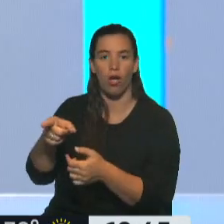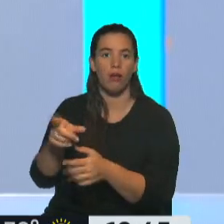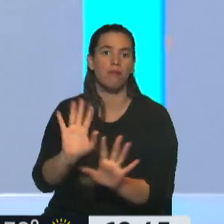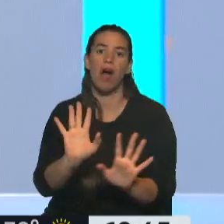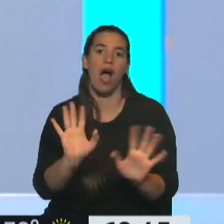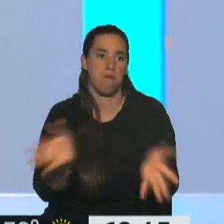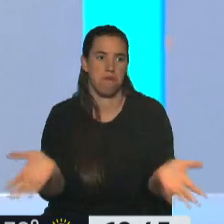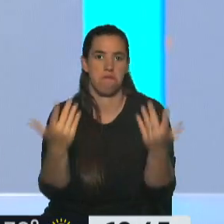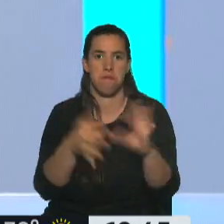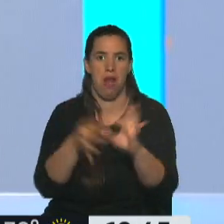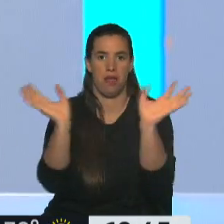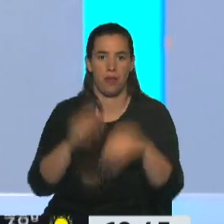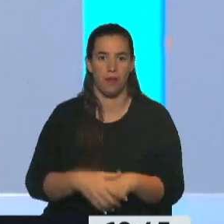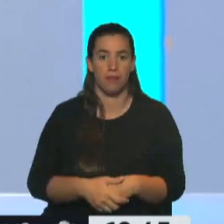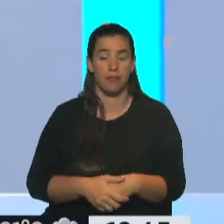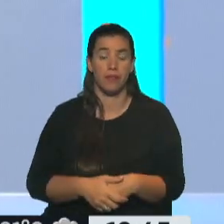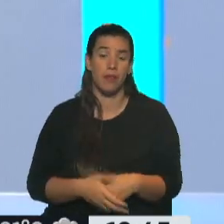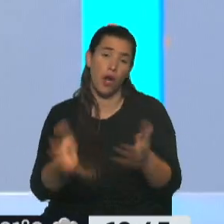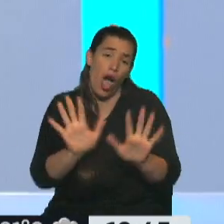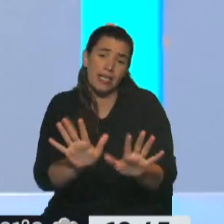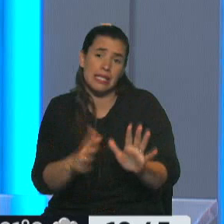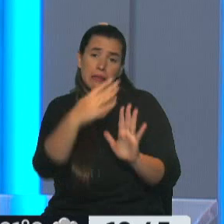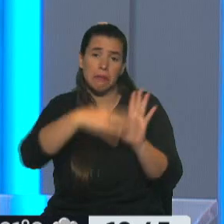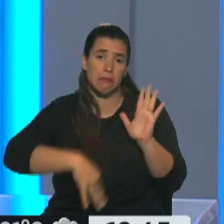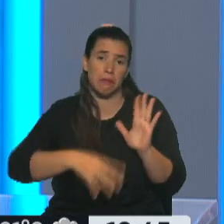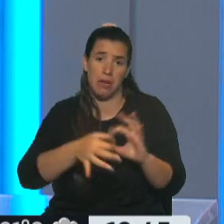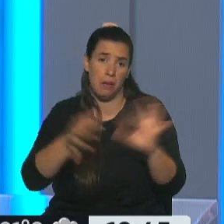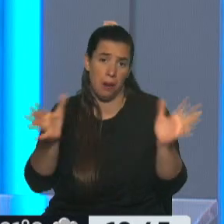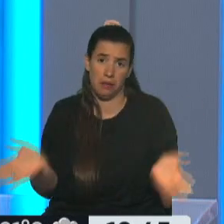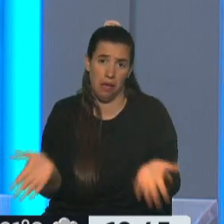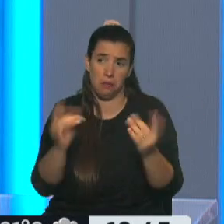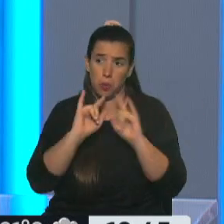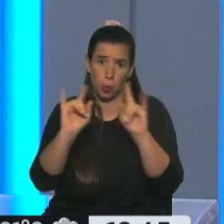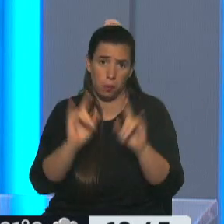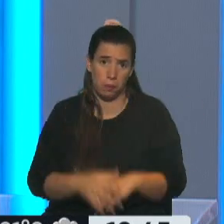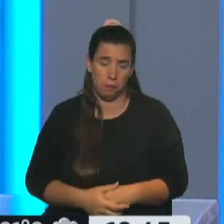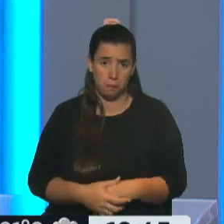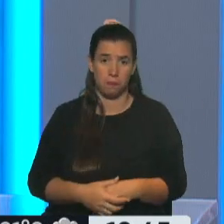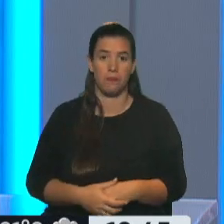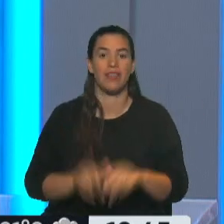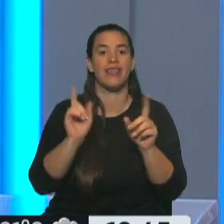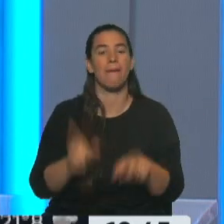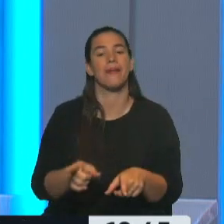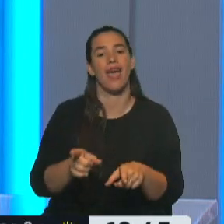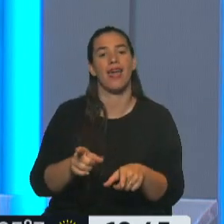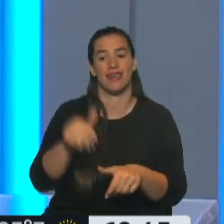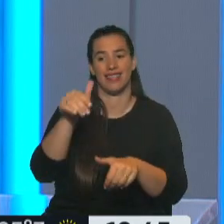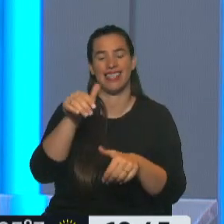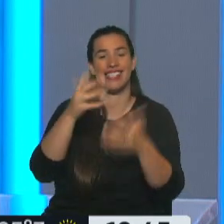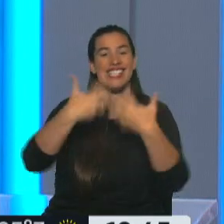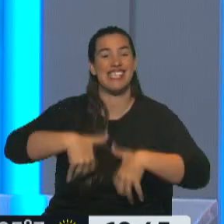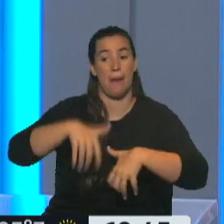planteado así, es el camino a la libertad de los argentinos. También modifica el sistema electoral, elimina las PASO y también